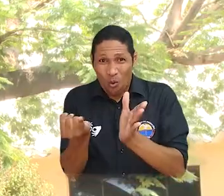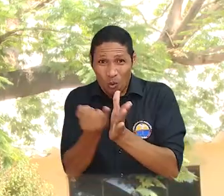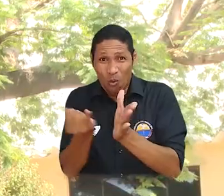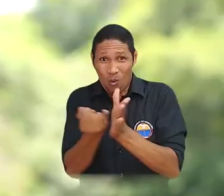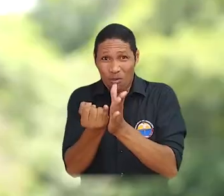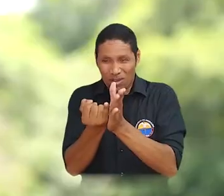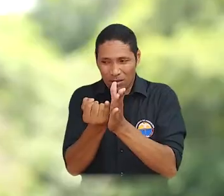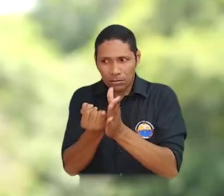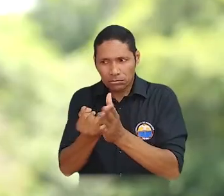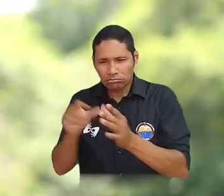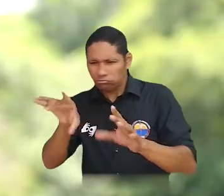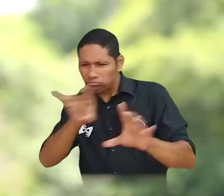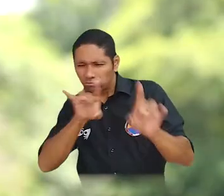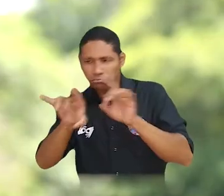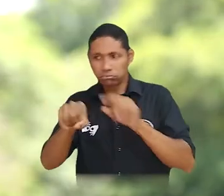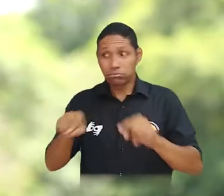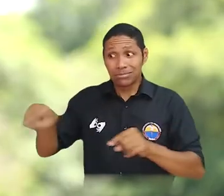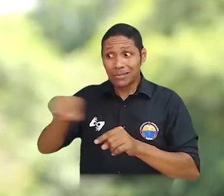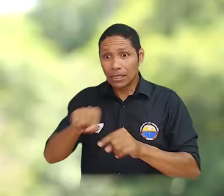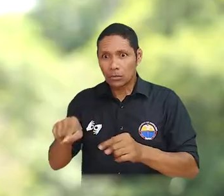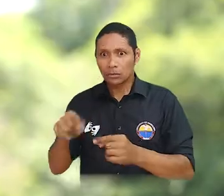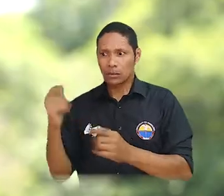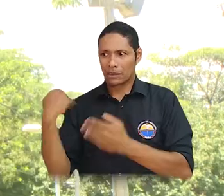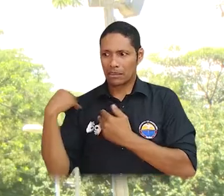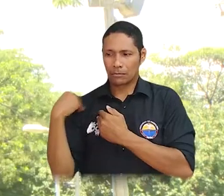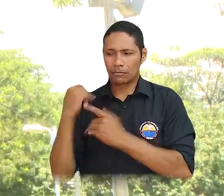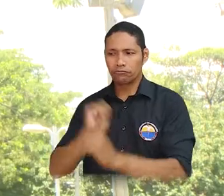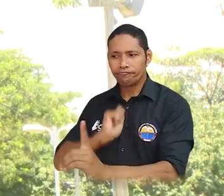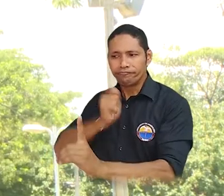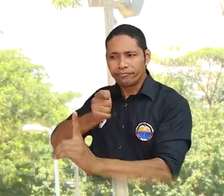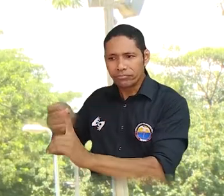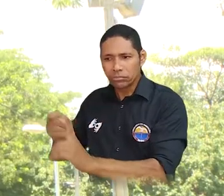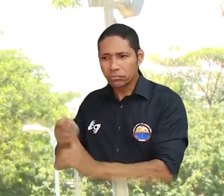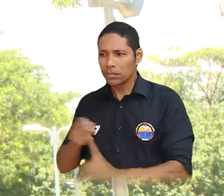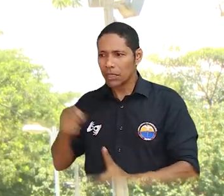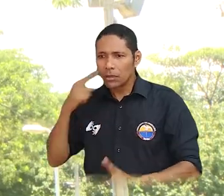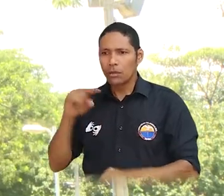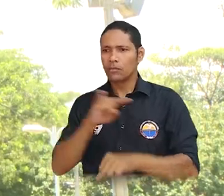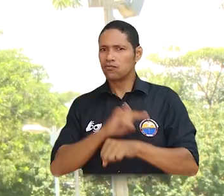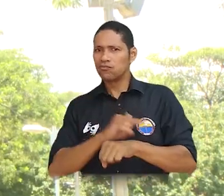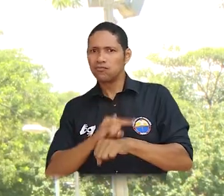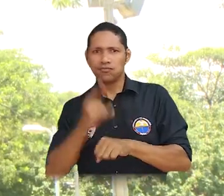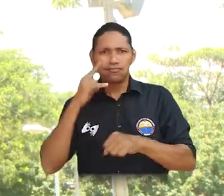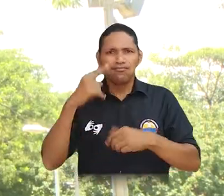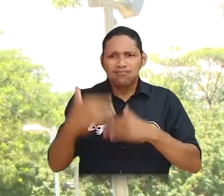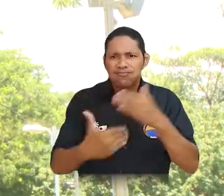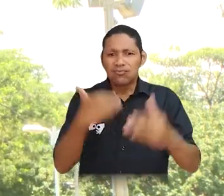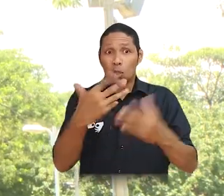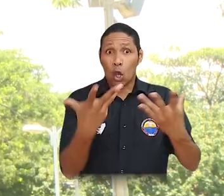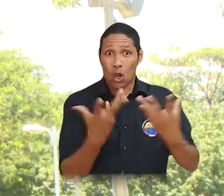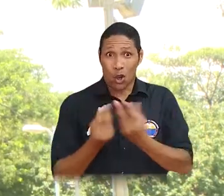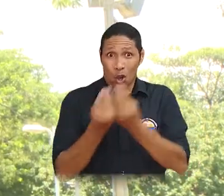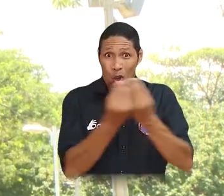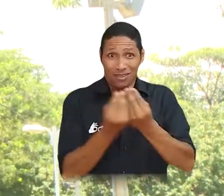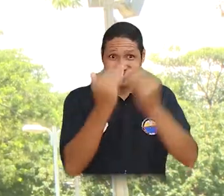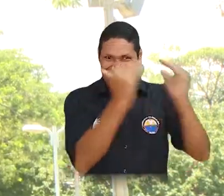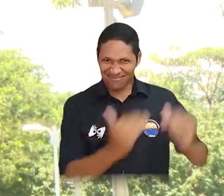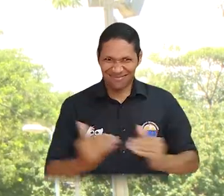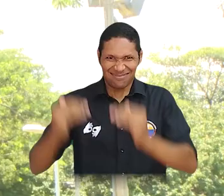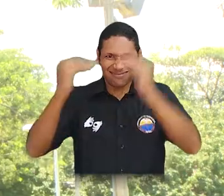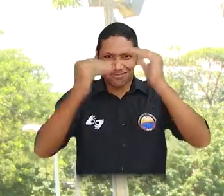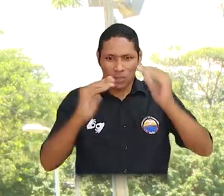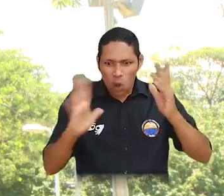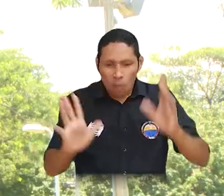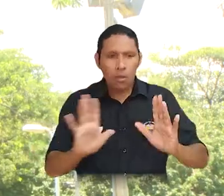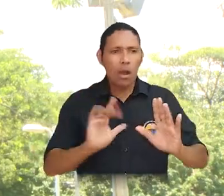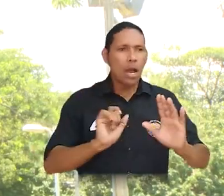Consulta. Recordemos que el Comité tiene, entre sus funciones, servir de cuerpo consultivo del Consejo Superior en lo atinente al